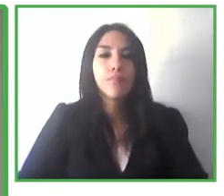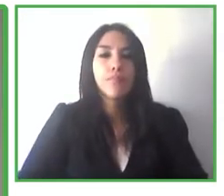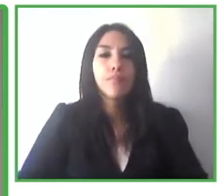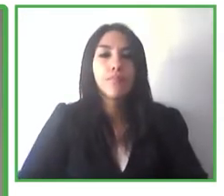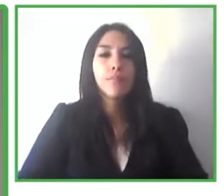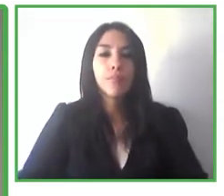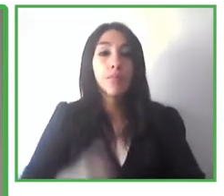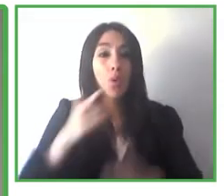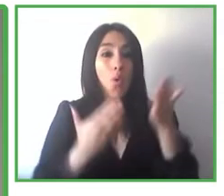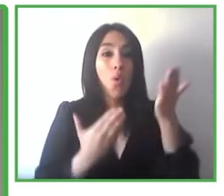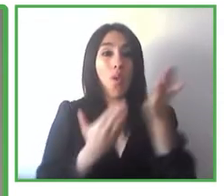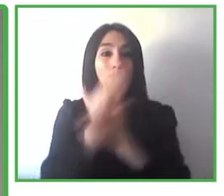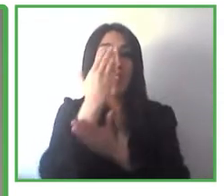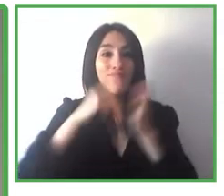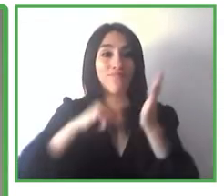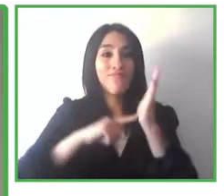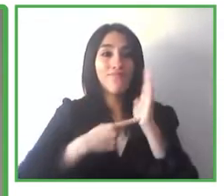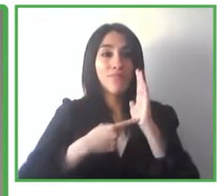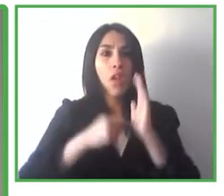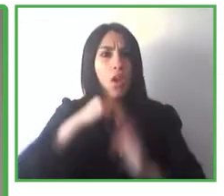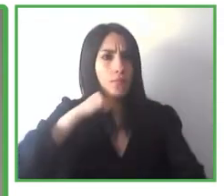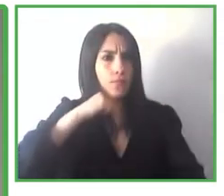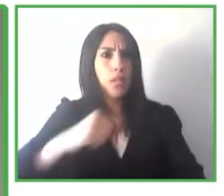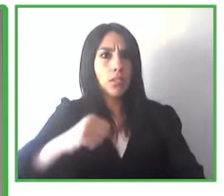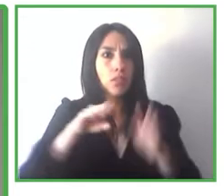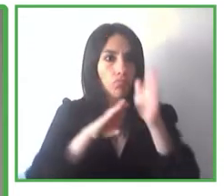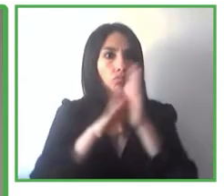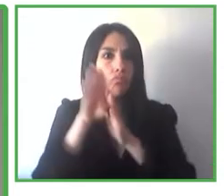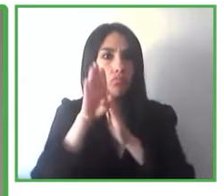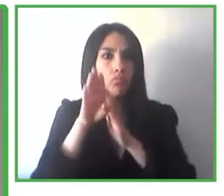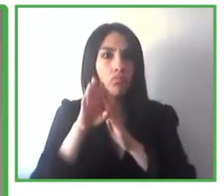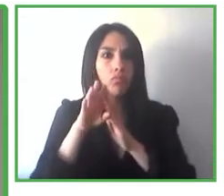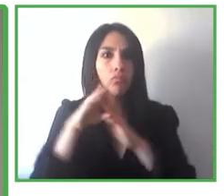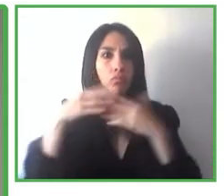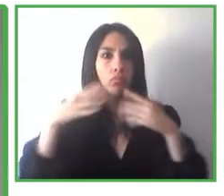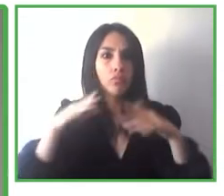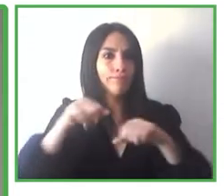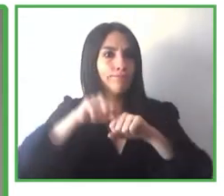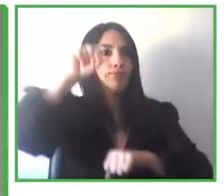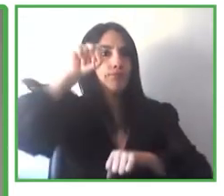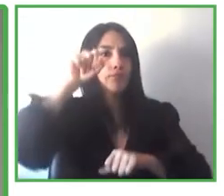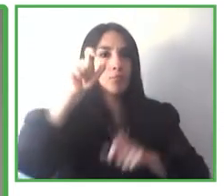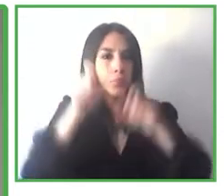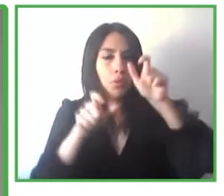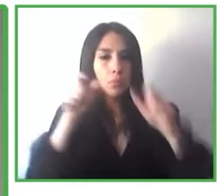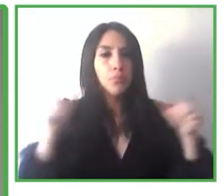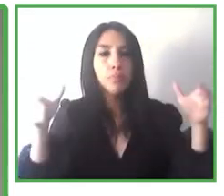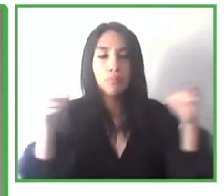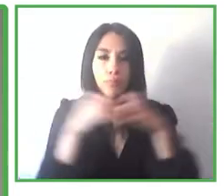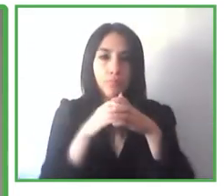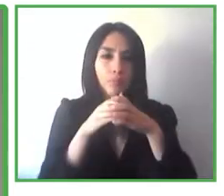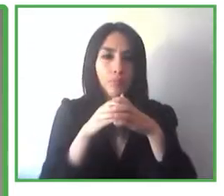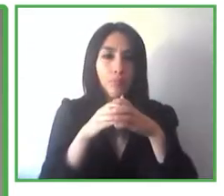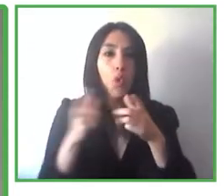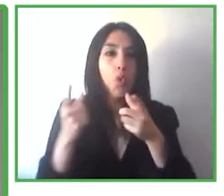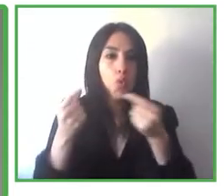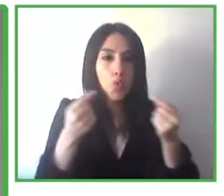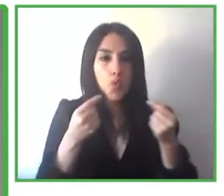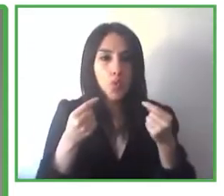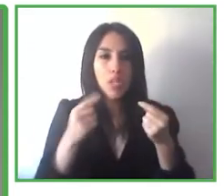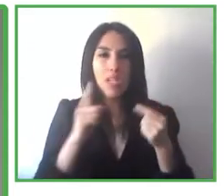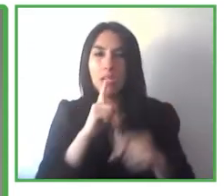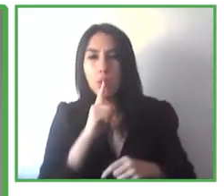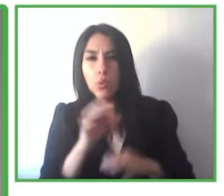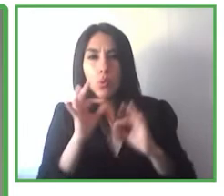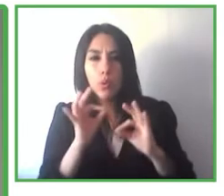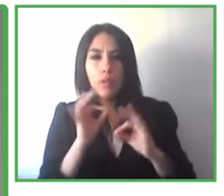con potencial de generar impacto considerable en las personas y en las sociedades, estableciendo un ámbito temporal de entre 5 y 10 años. Bueno,